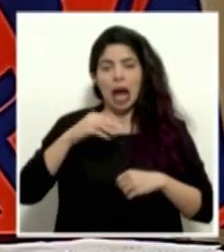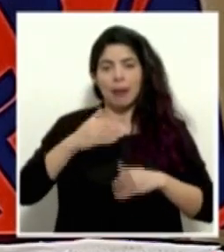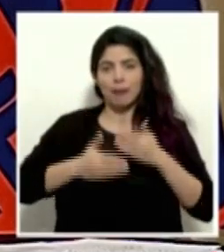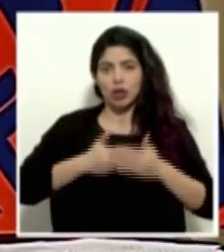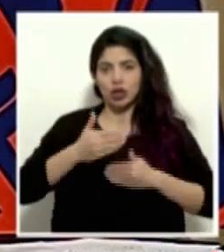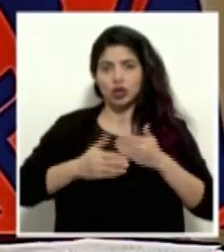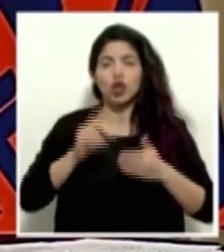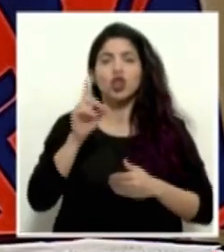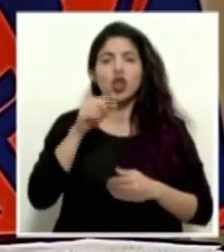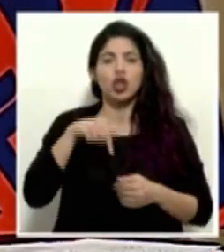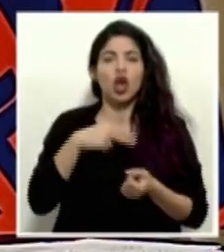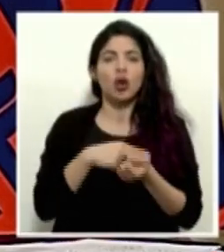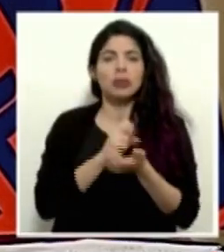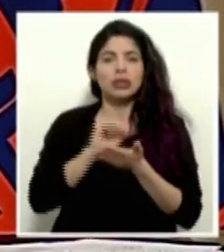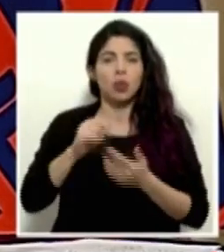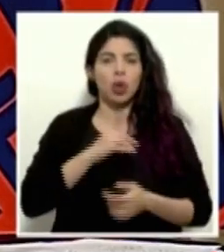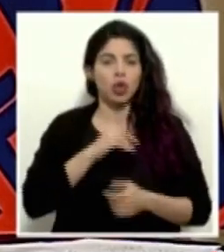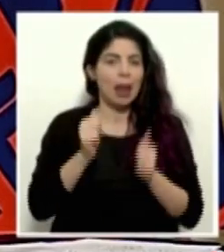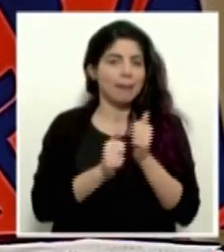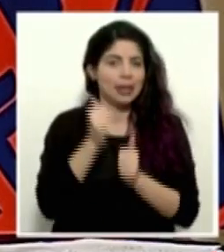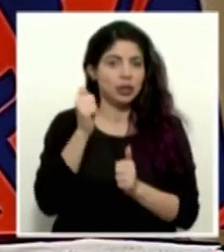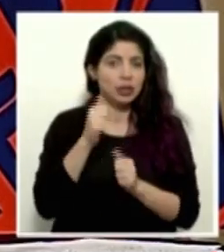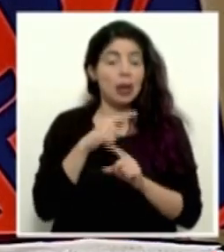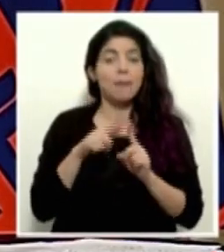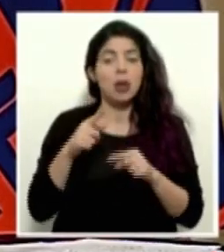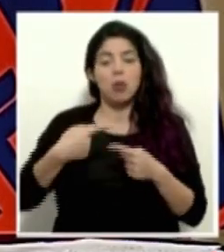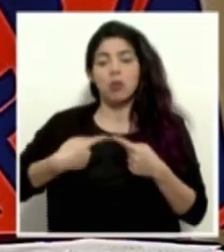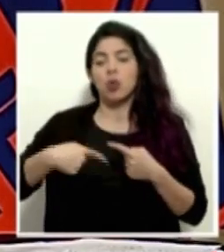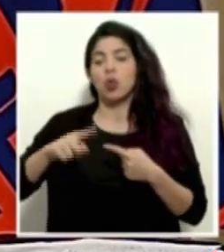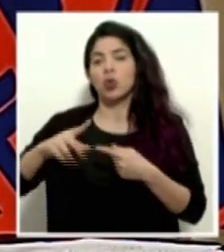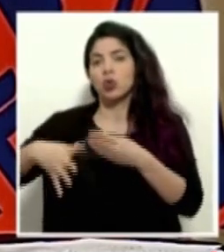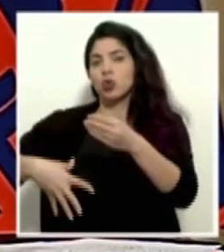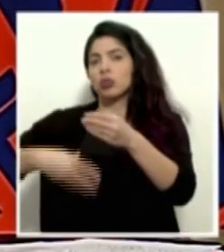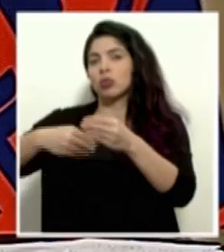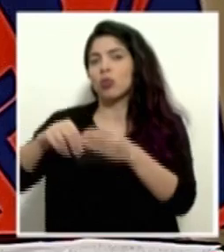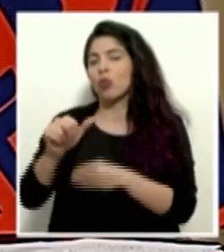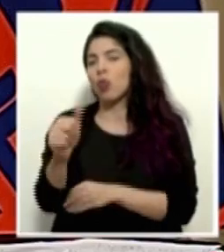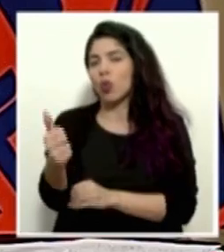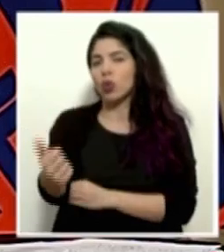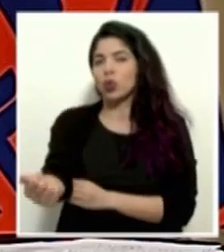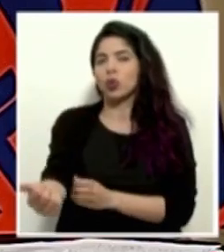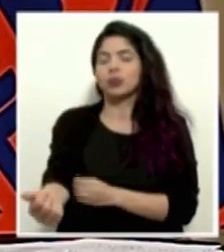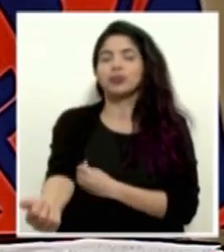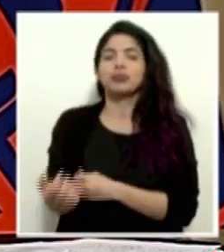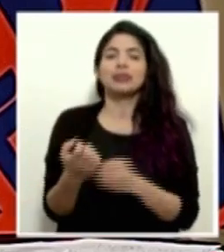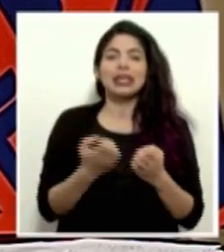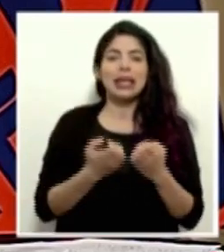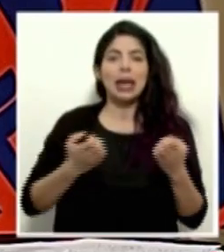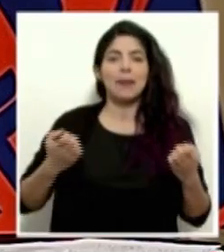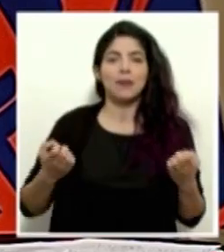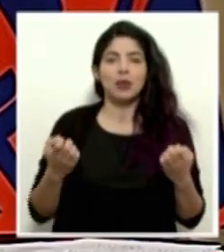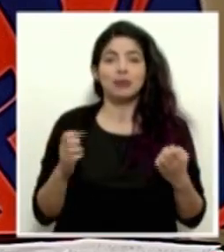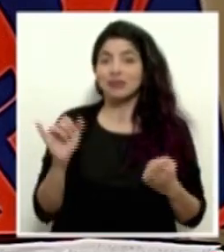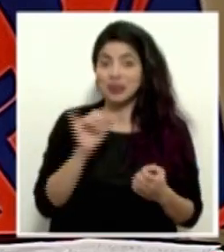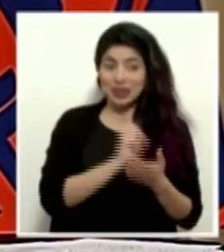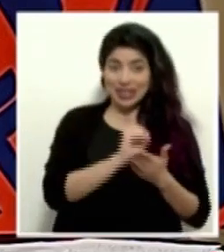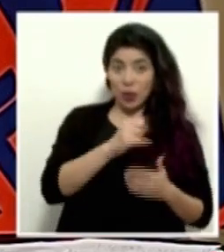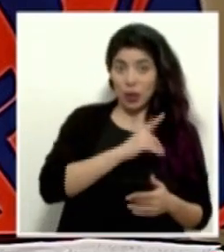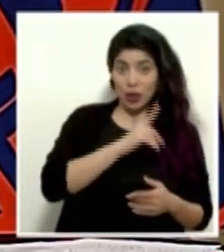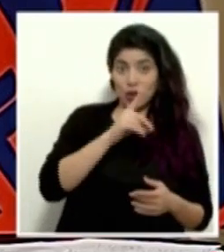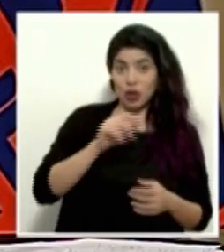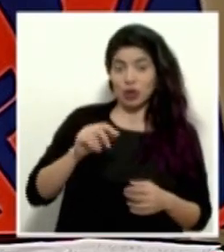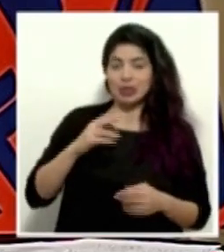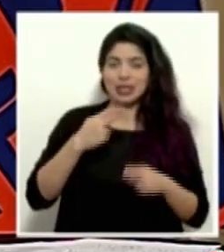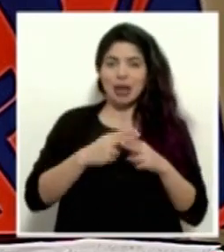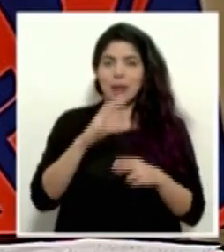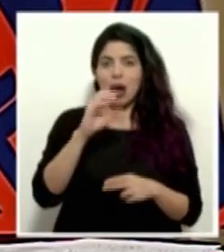en el Hospital San Juan de Dios, aunque estamos por agregar otro equipo igual al del San Juan de Dios que